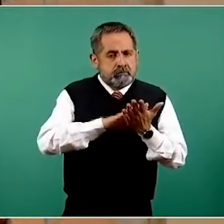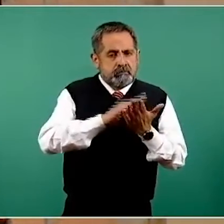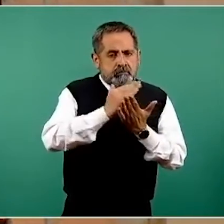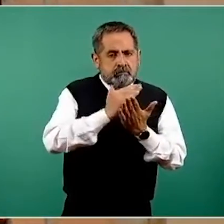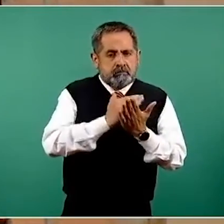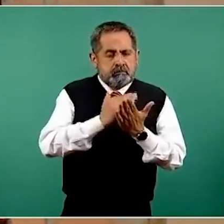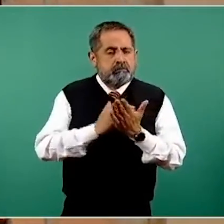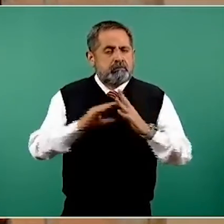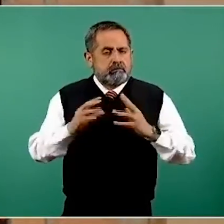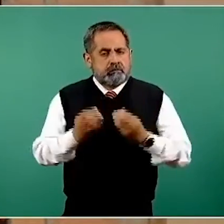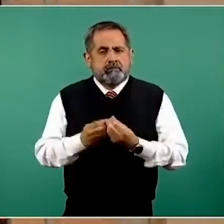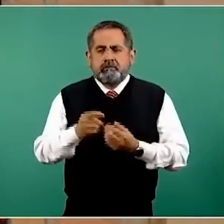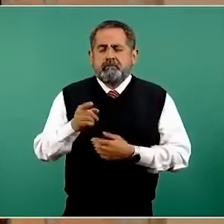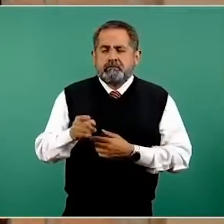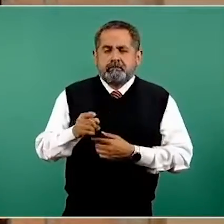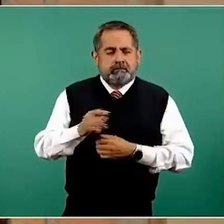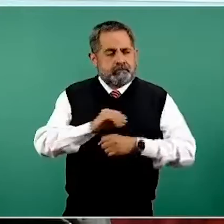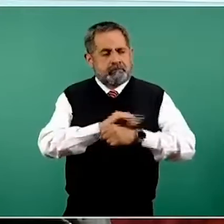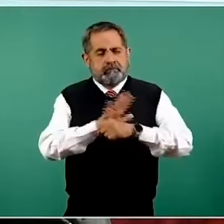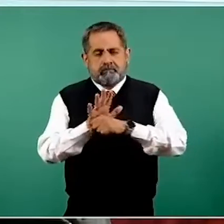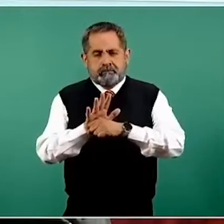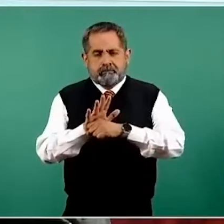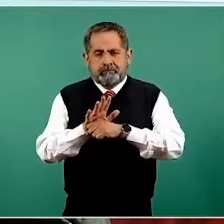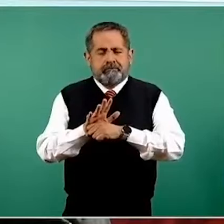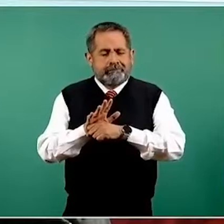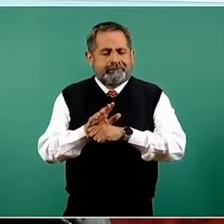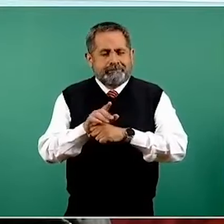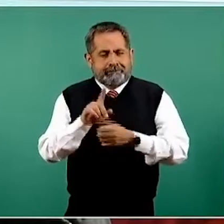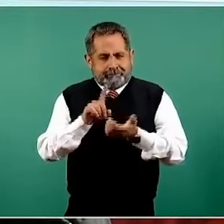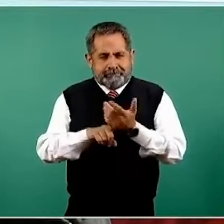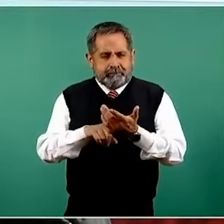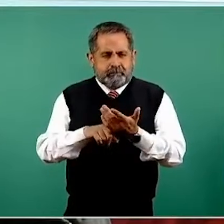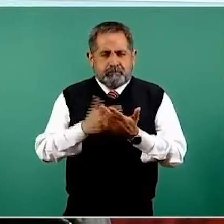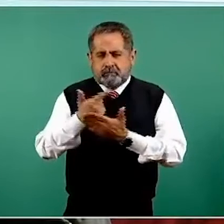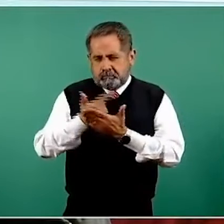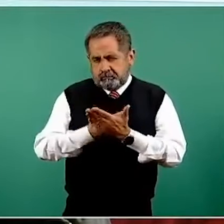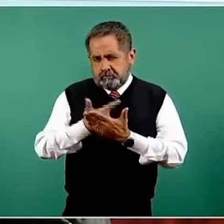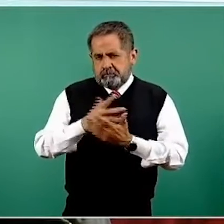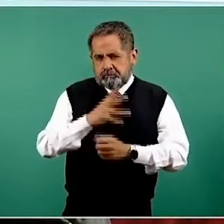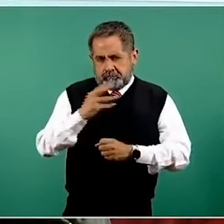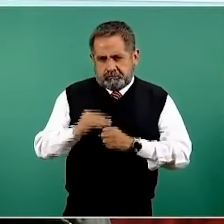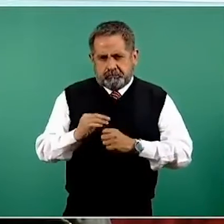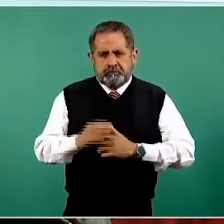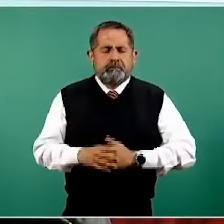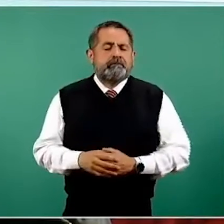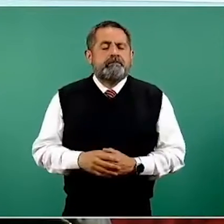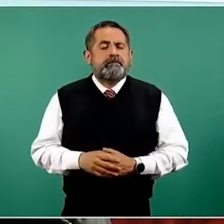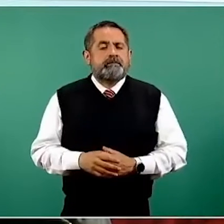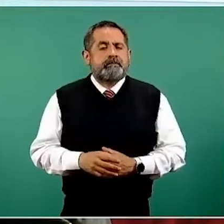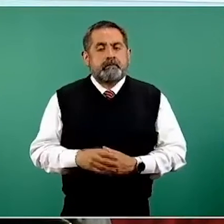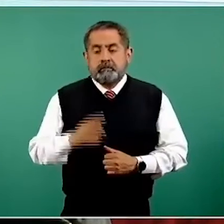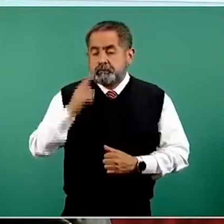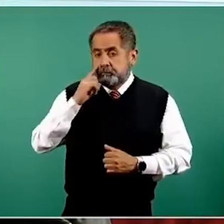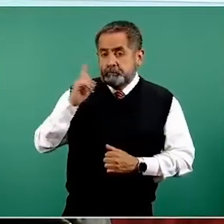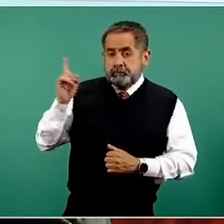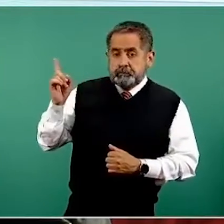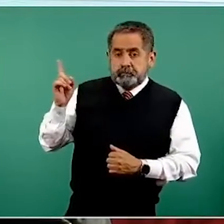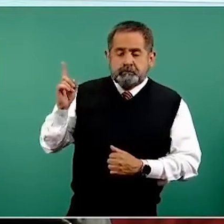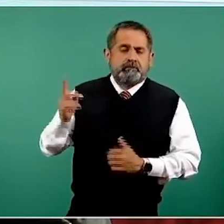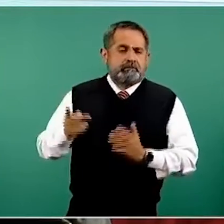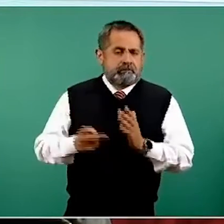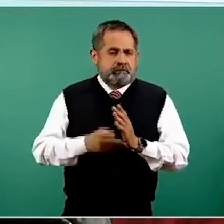el virus SARS-CoV-2 y la enfermedad que produce, que es la COVID-19. Como podemos ver, y lo hemos estado